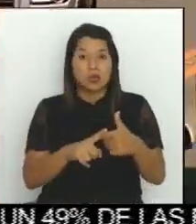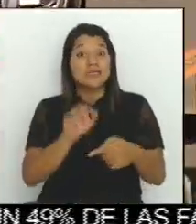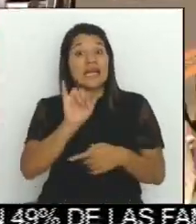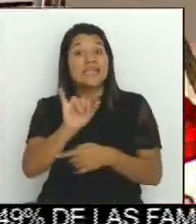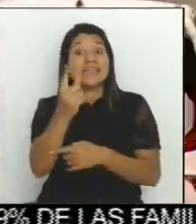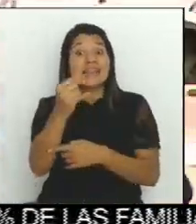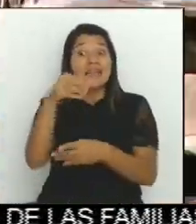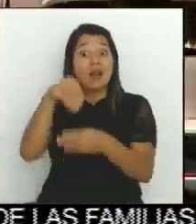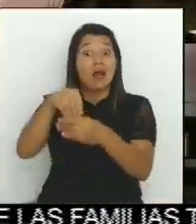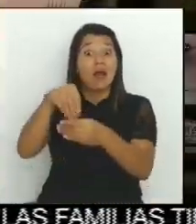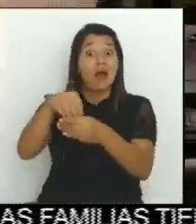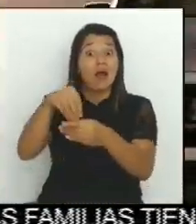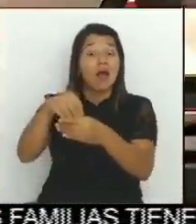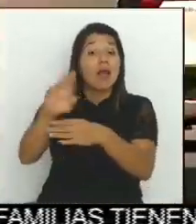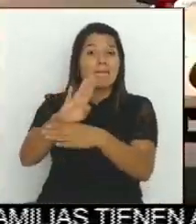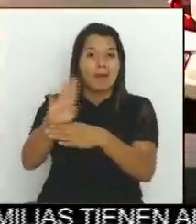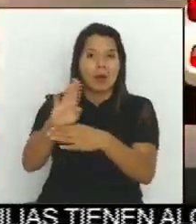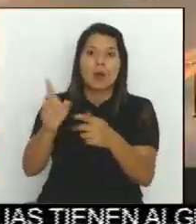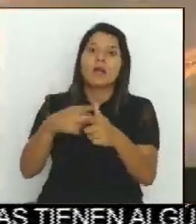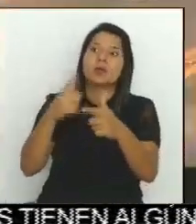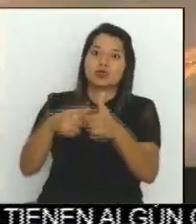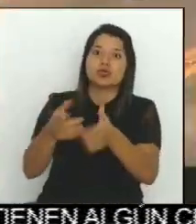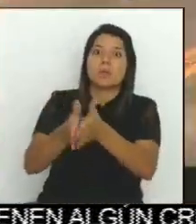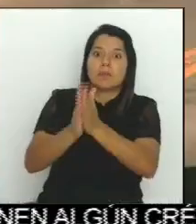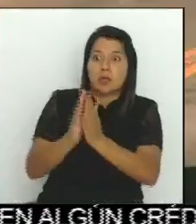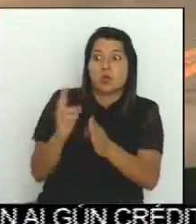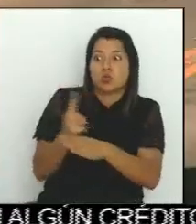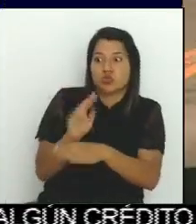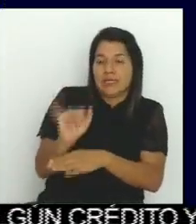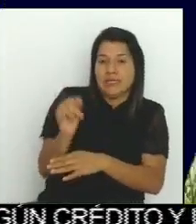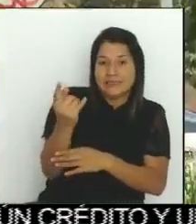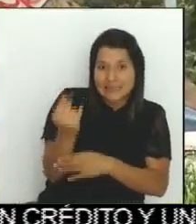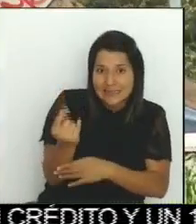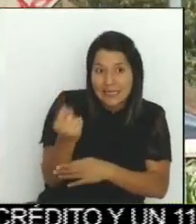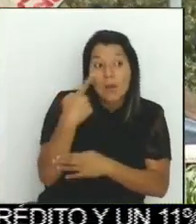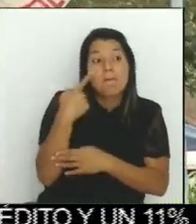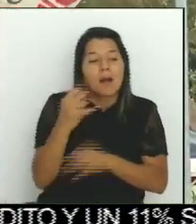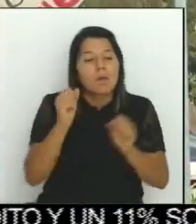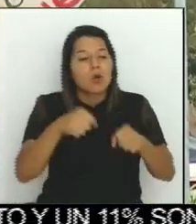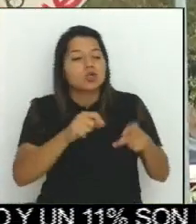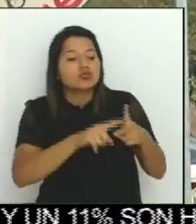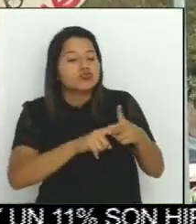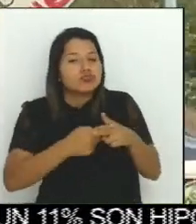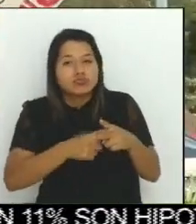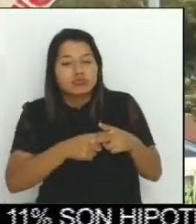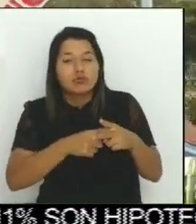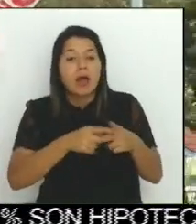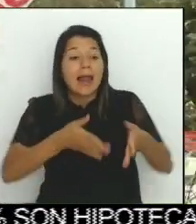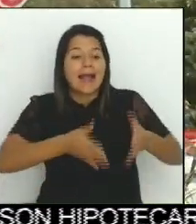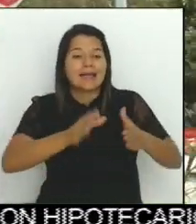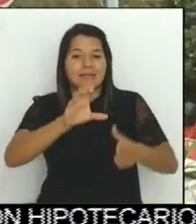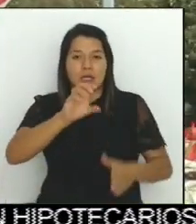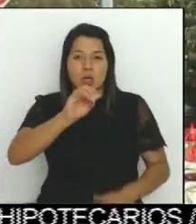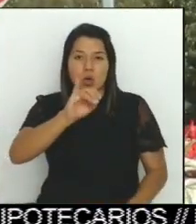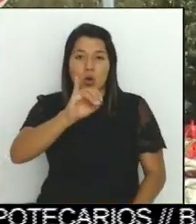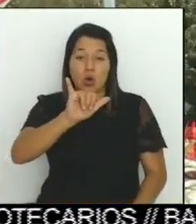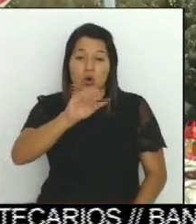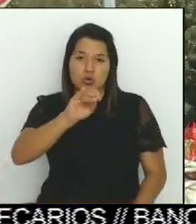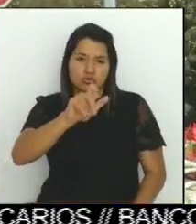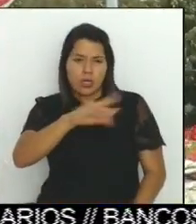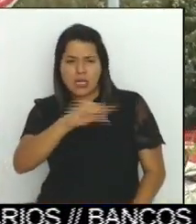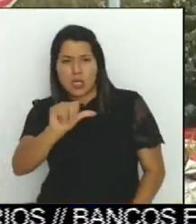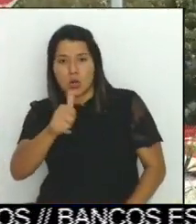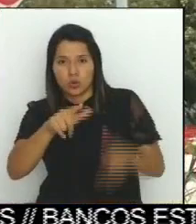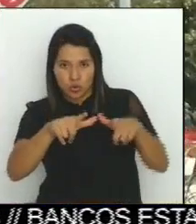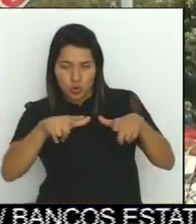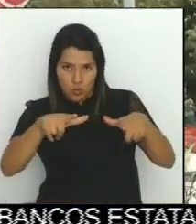mover no solo el Coyol, sino otros puntos donde se ocupa solucionar congestionamiento. Por otro lado, durante este Consejo de Gobierno se informó que